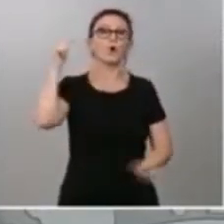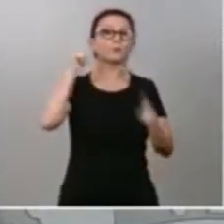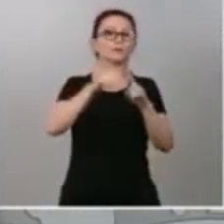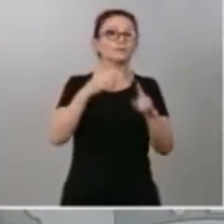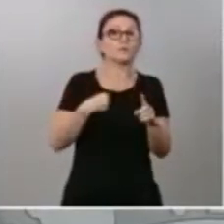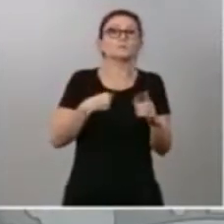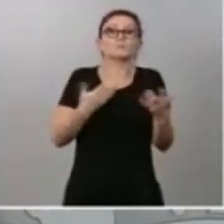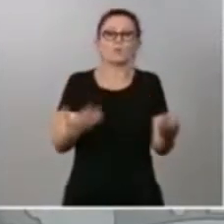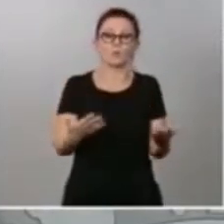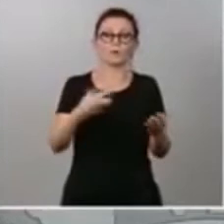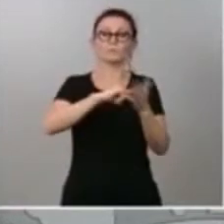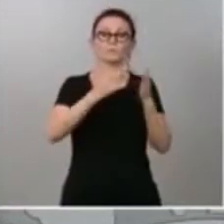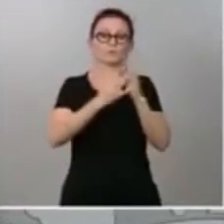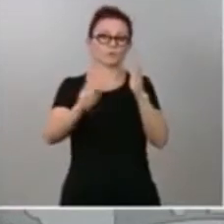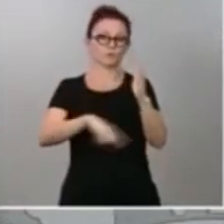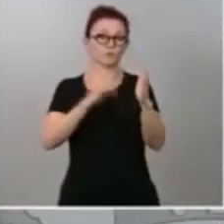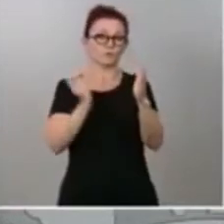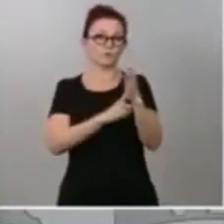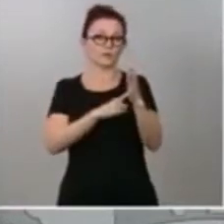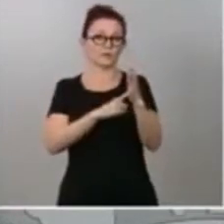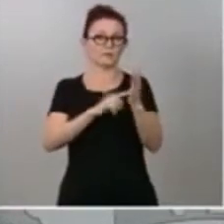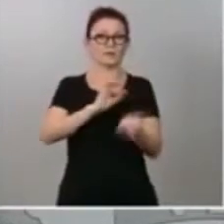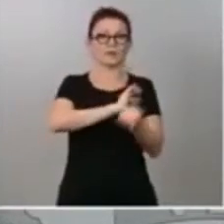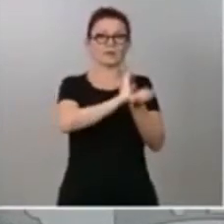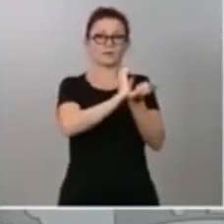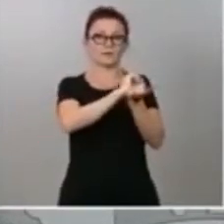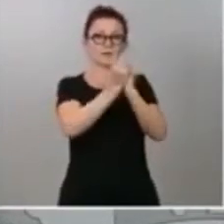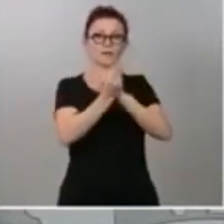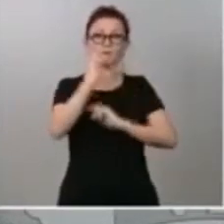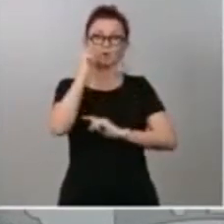proyecto de ley de cambio climático y transición energética.